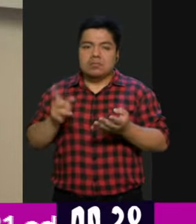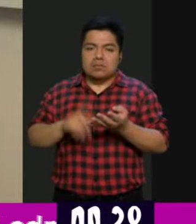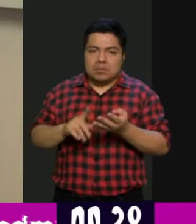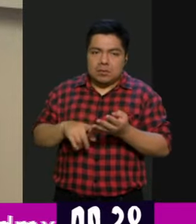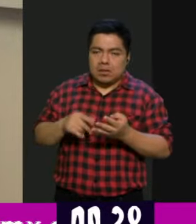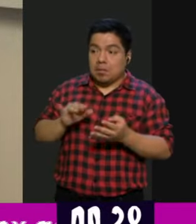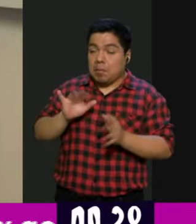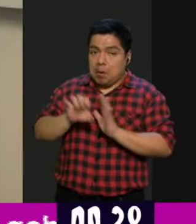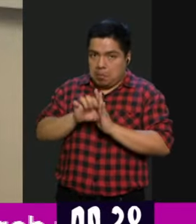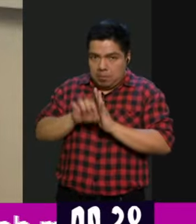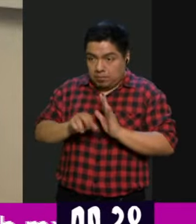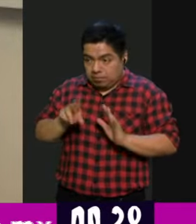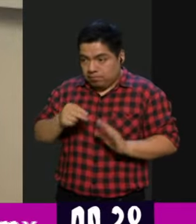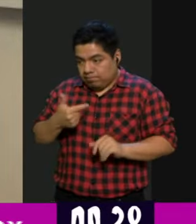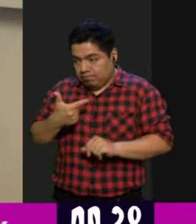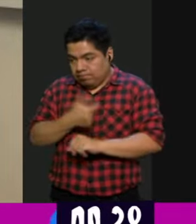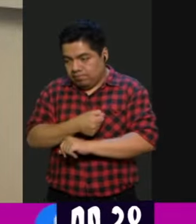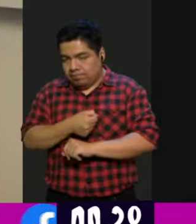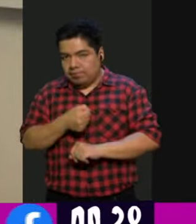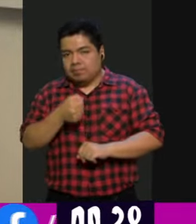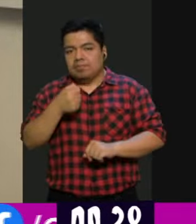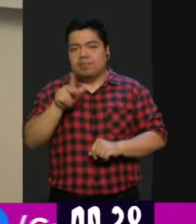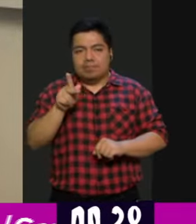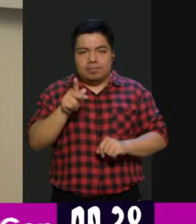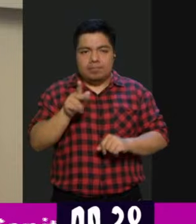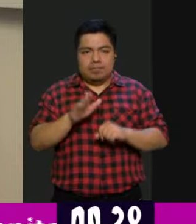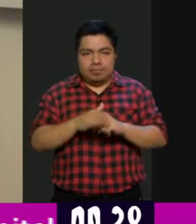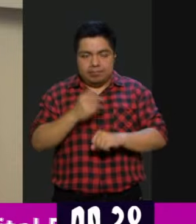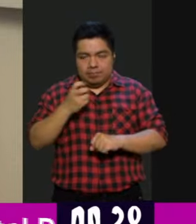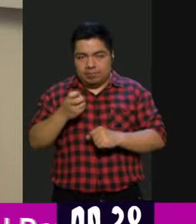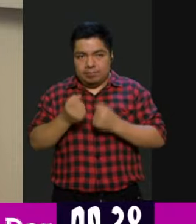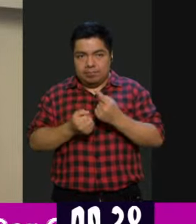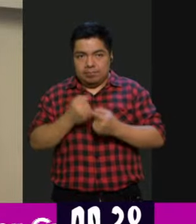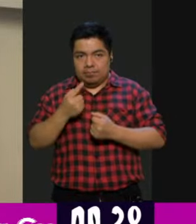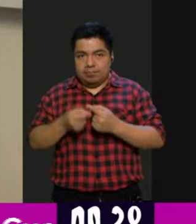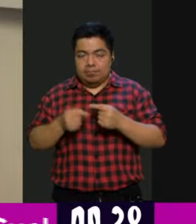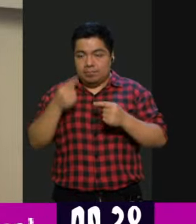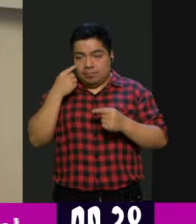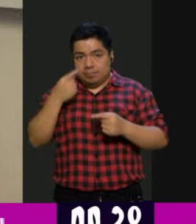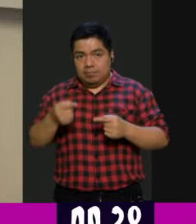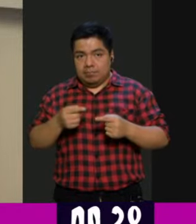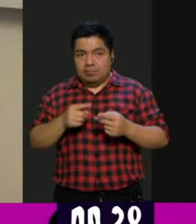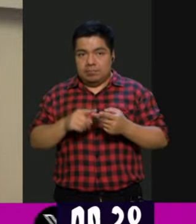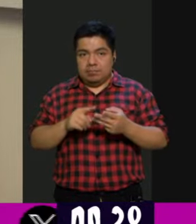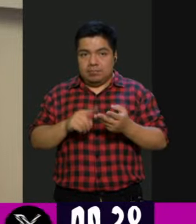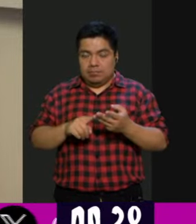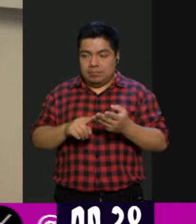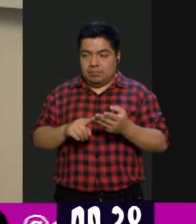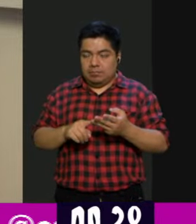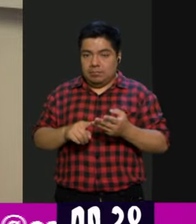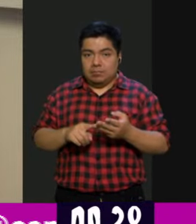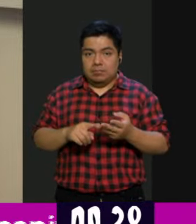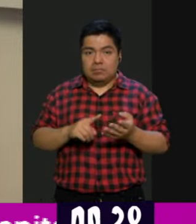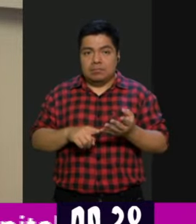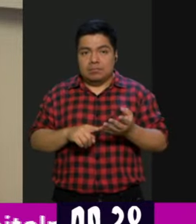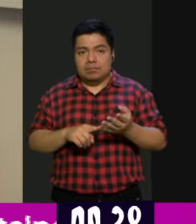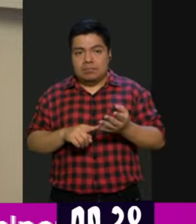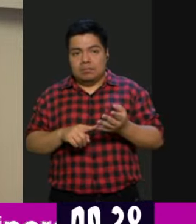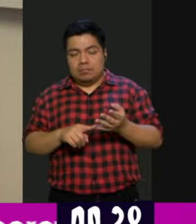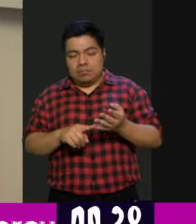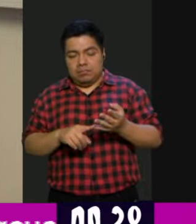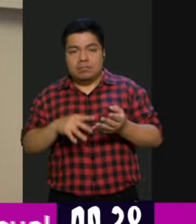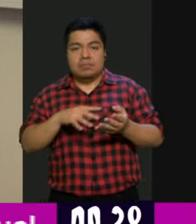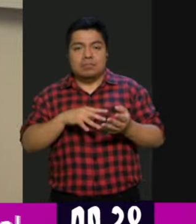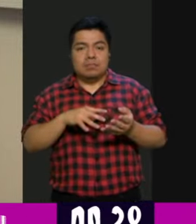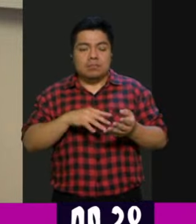vacunen. Pero bueno, y esto porque estamos celebrando que Merck y Sinvestar crearon un